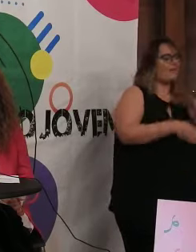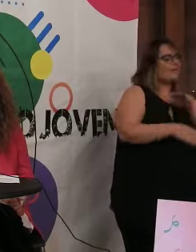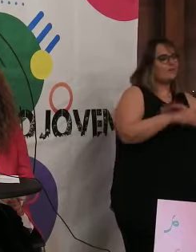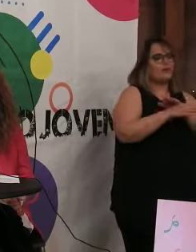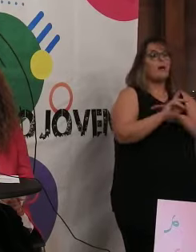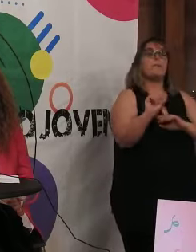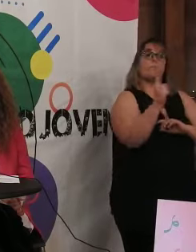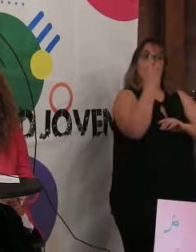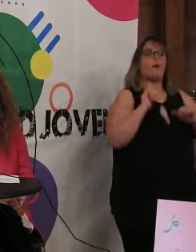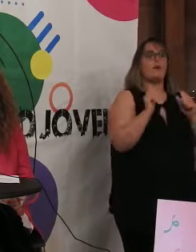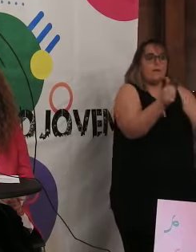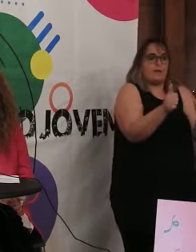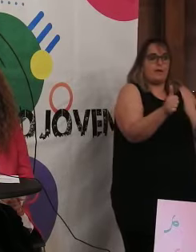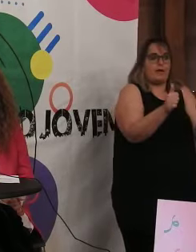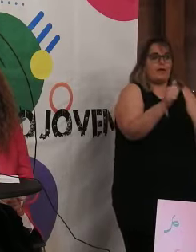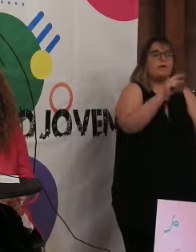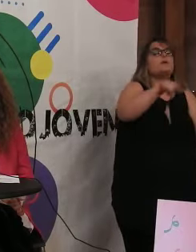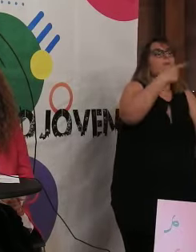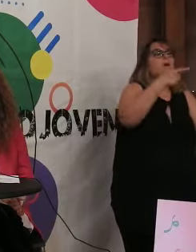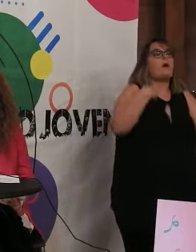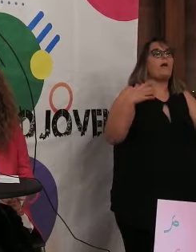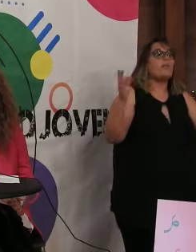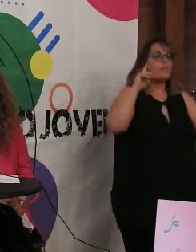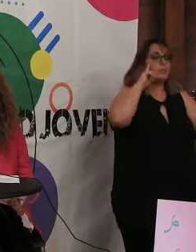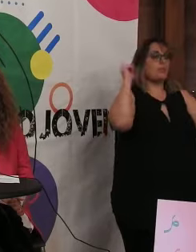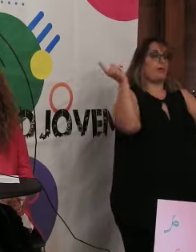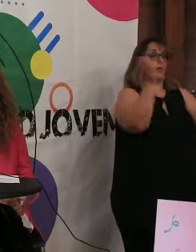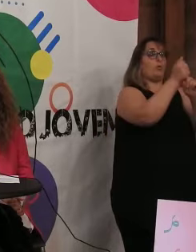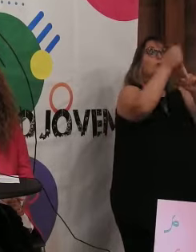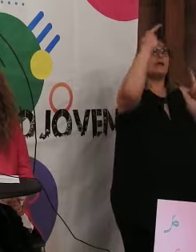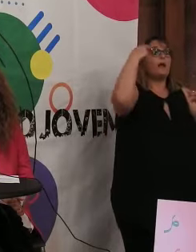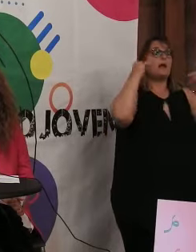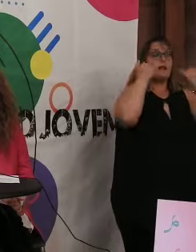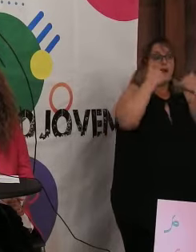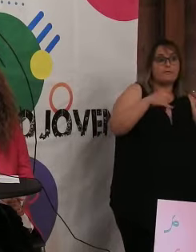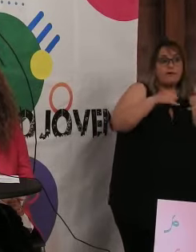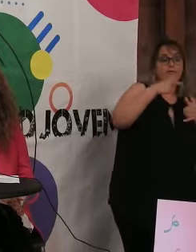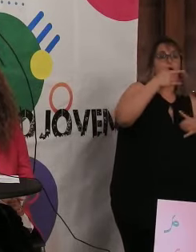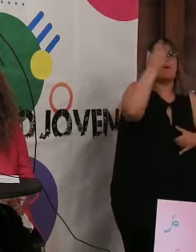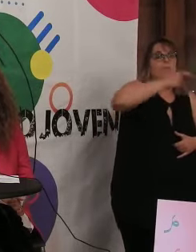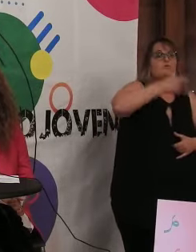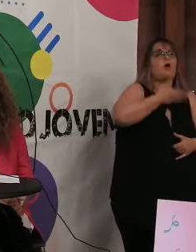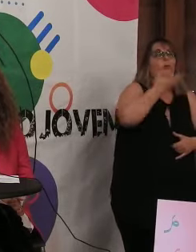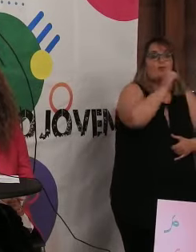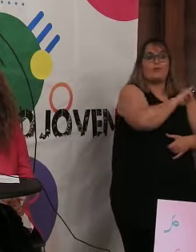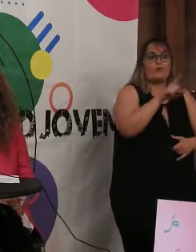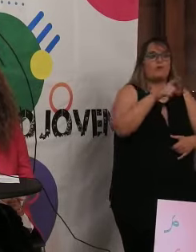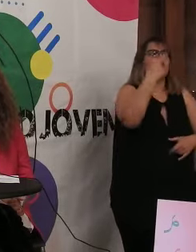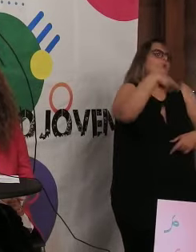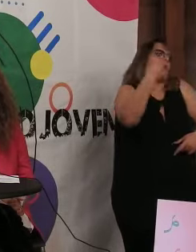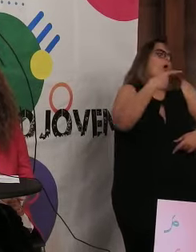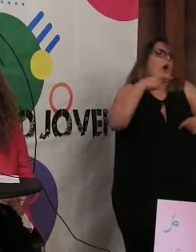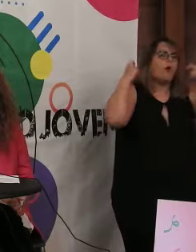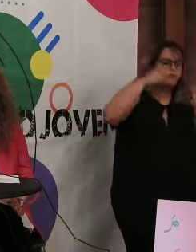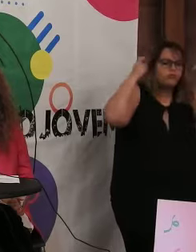primero a empezar, a descubrir la fiesta al que no la conozca y luego a perseverar